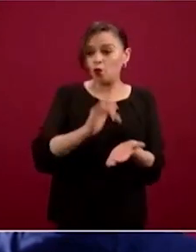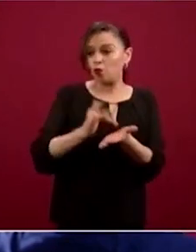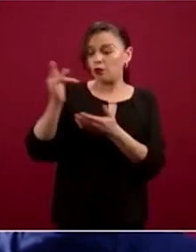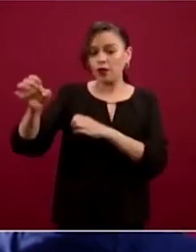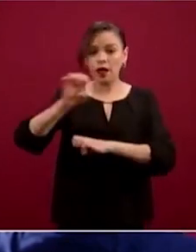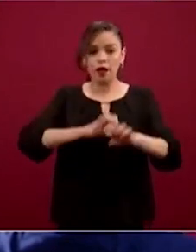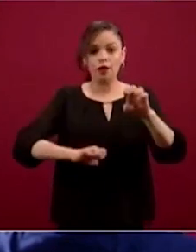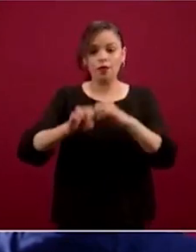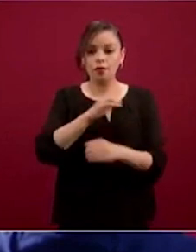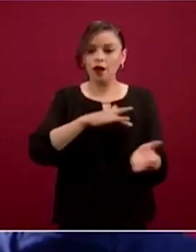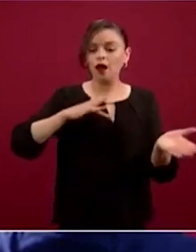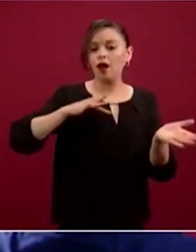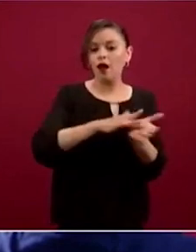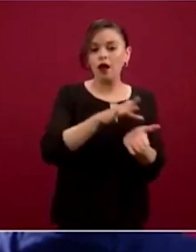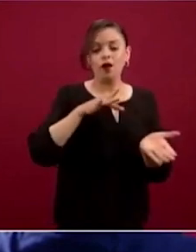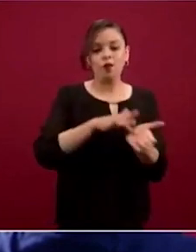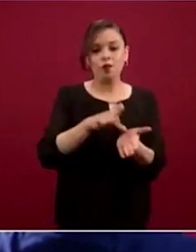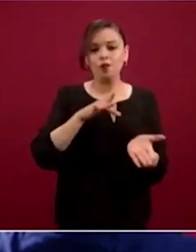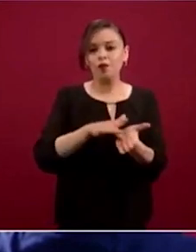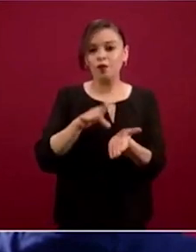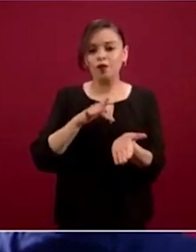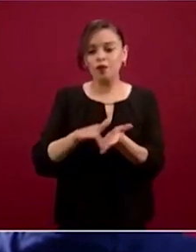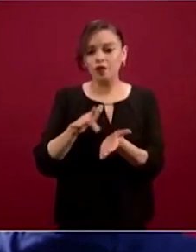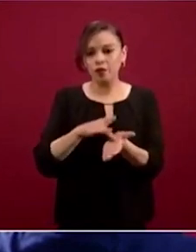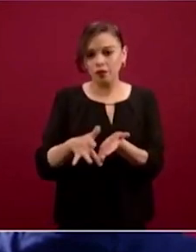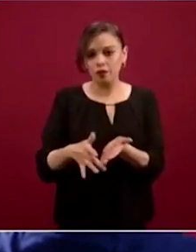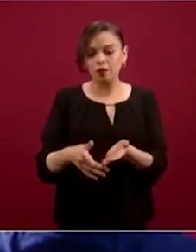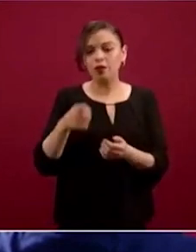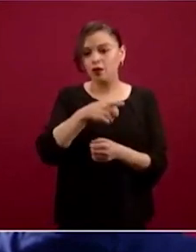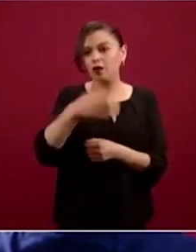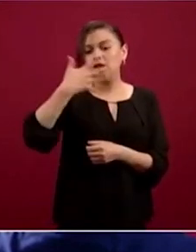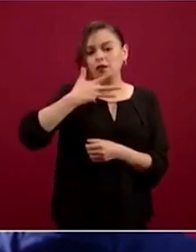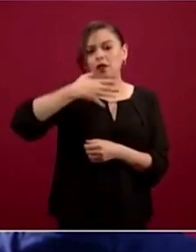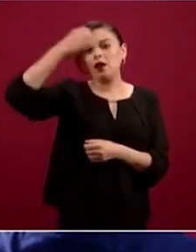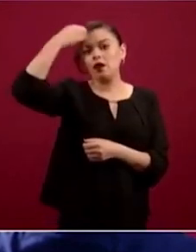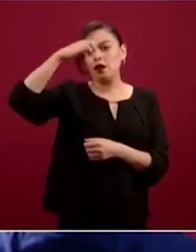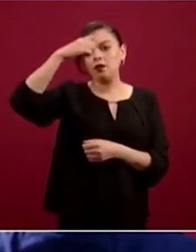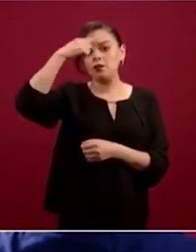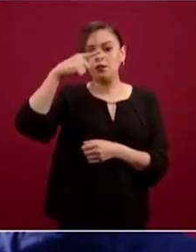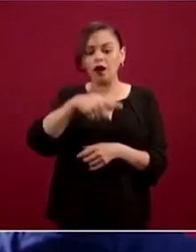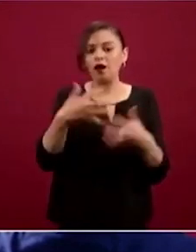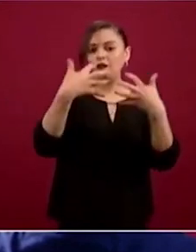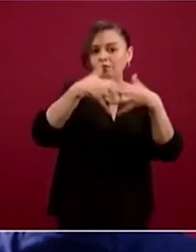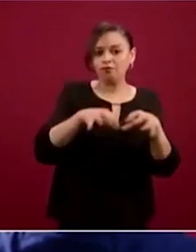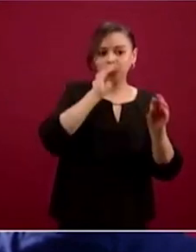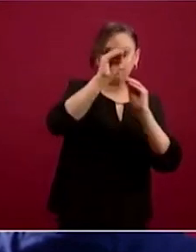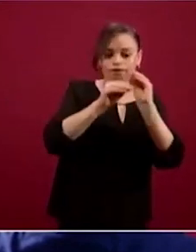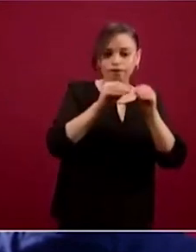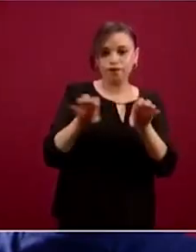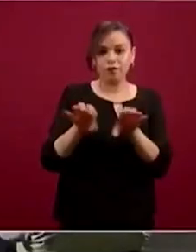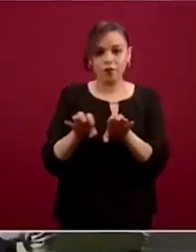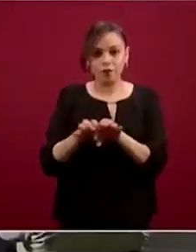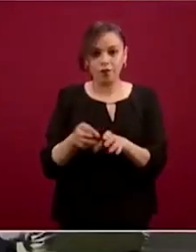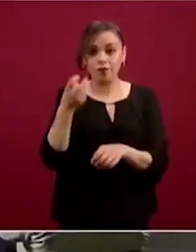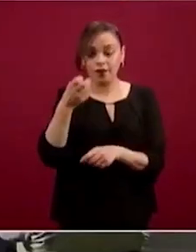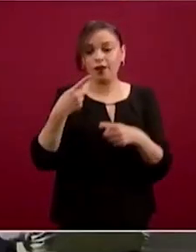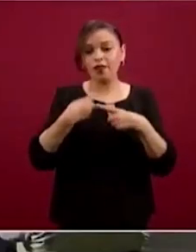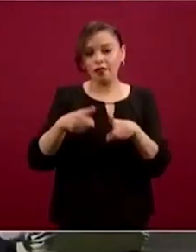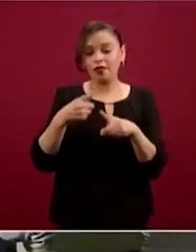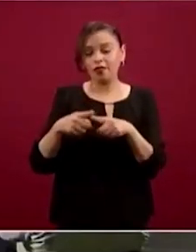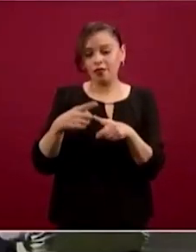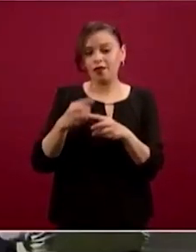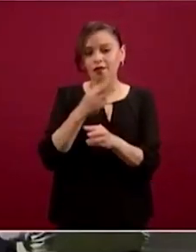empresas que tienen altos estándares de ensamblaje, en la posibilidad por la emergencia de producir estos equipos, pero estas